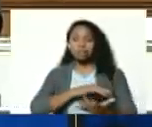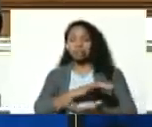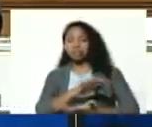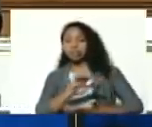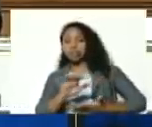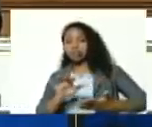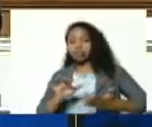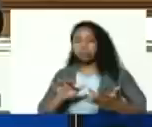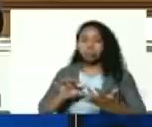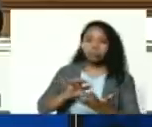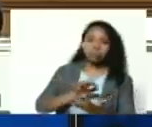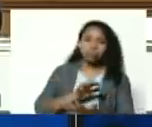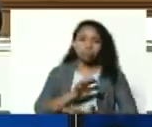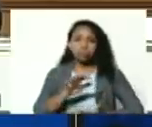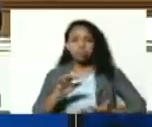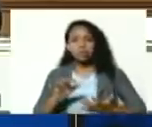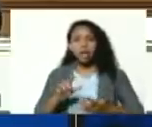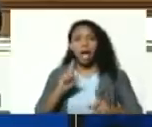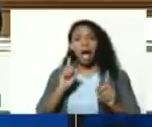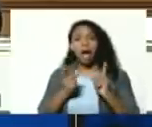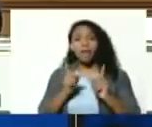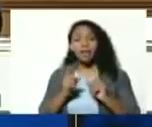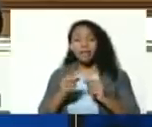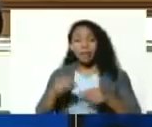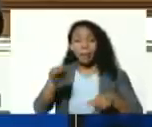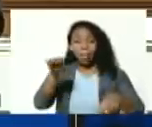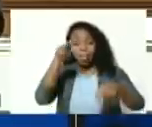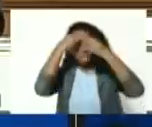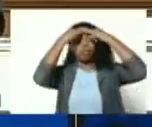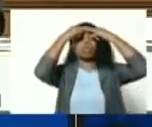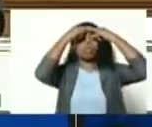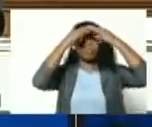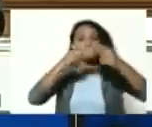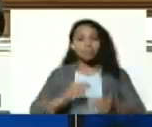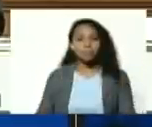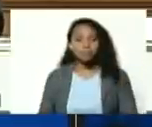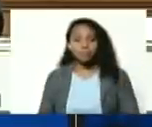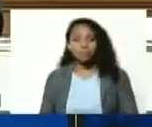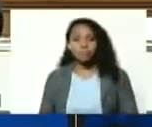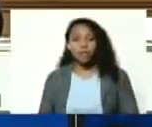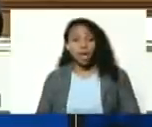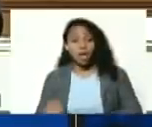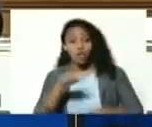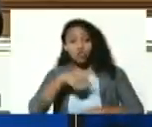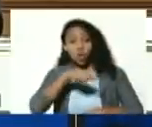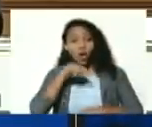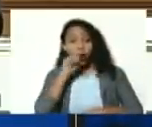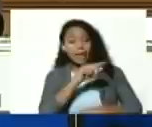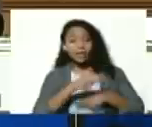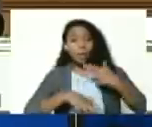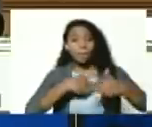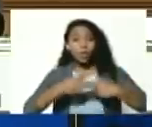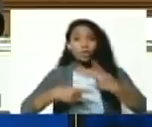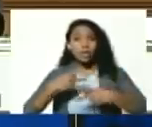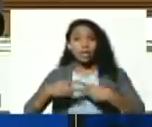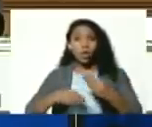y a veces traumático todos esos procesos llevaron